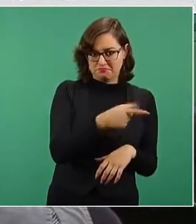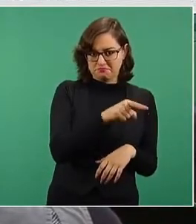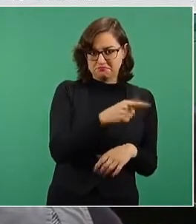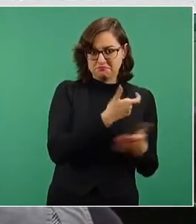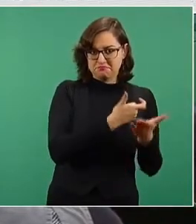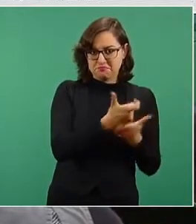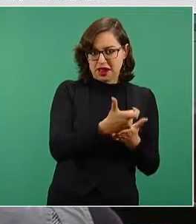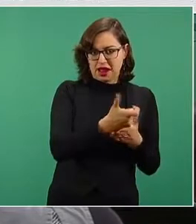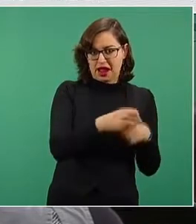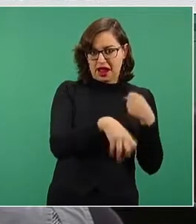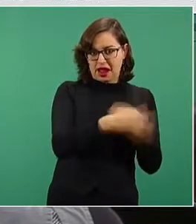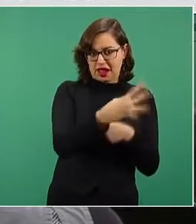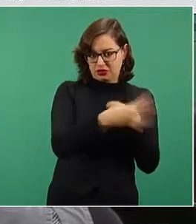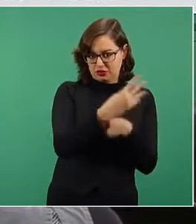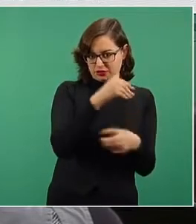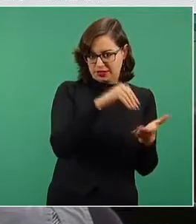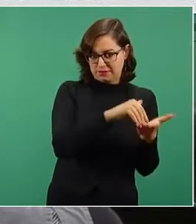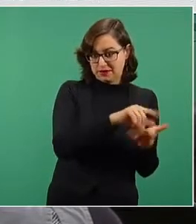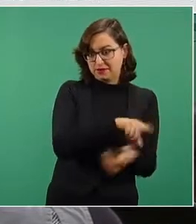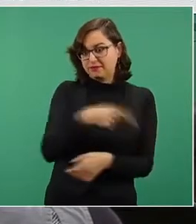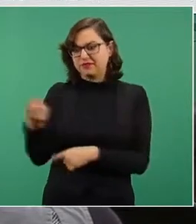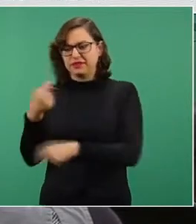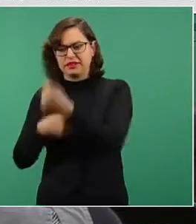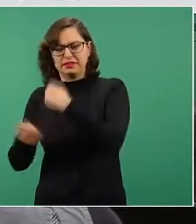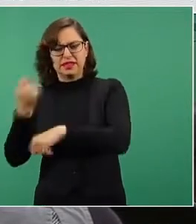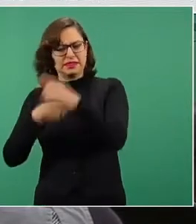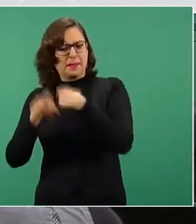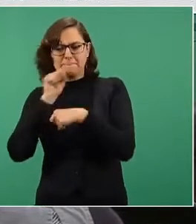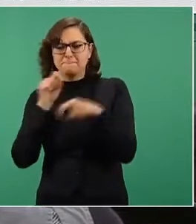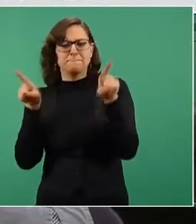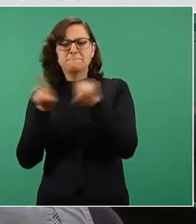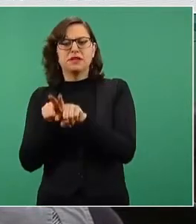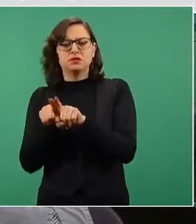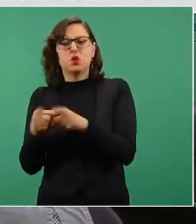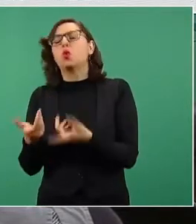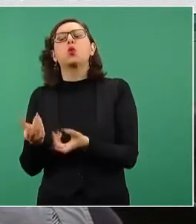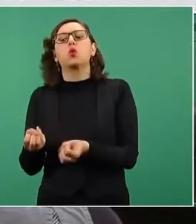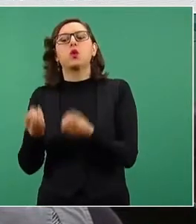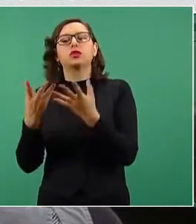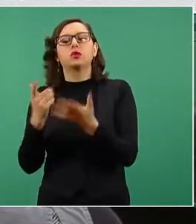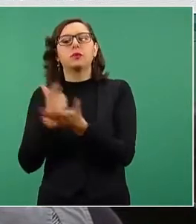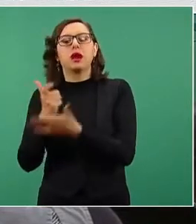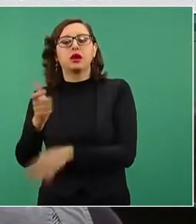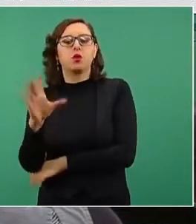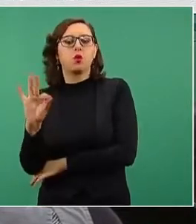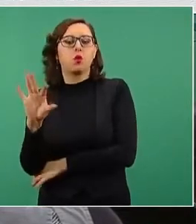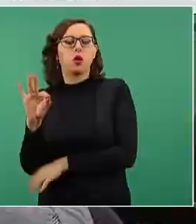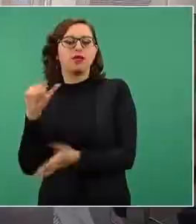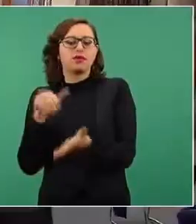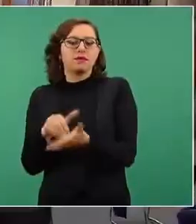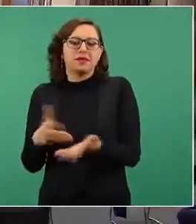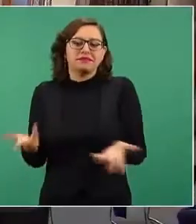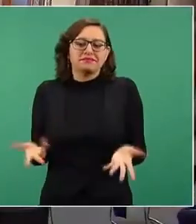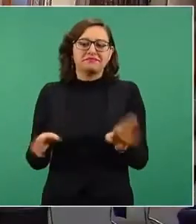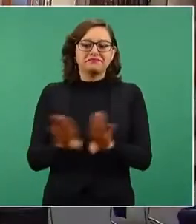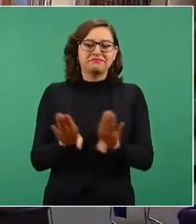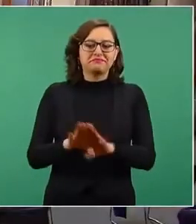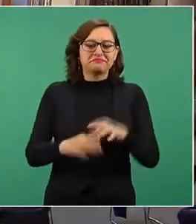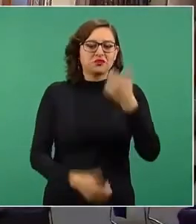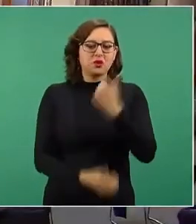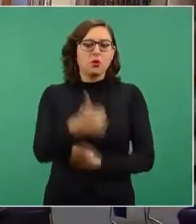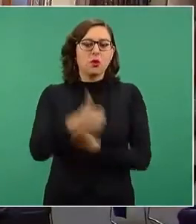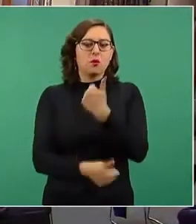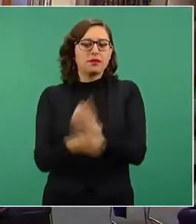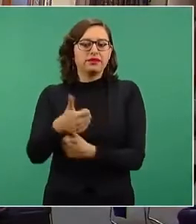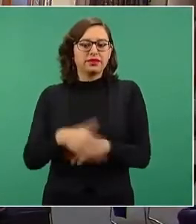Yo pago cuarenta mil y el del Oxxo paga catorce, pues así no se puede. Le damos a la siguiente, por favor.